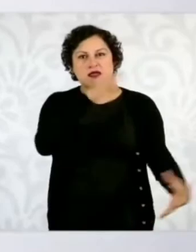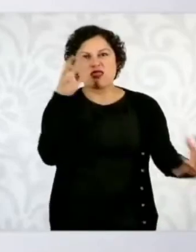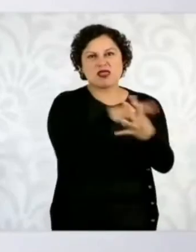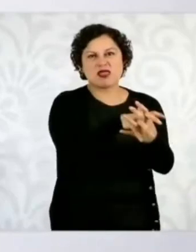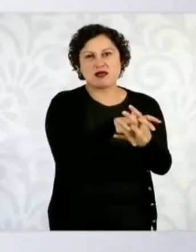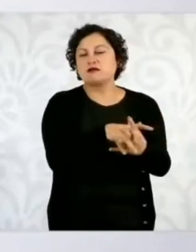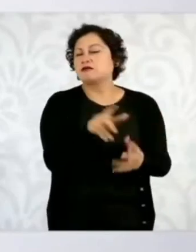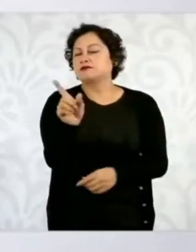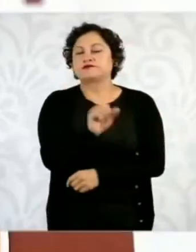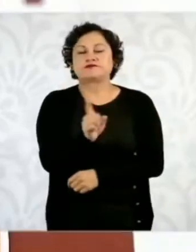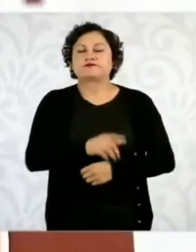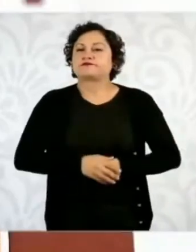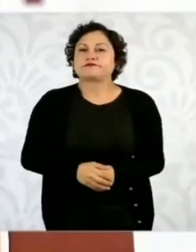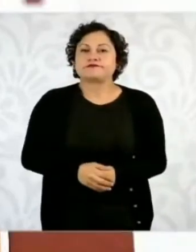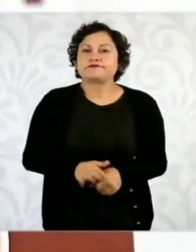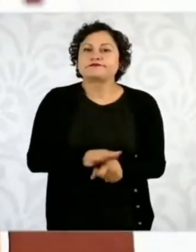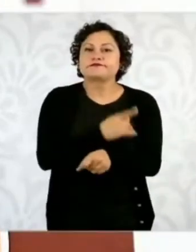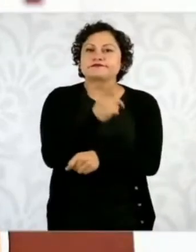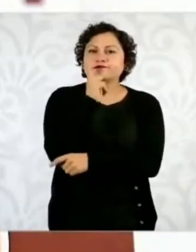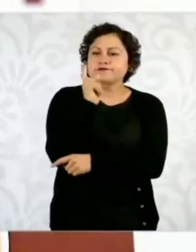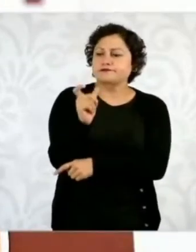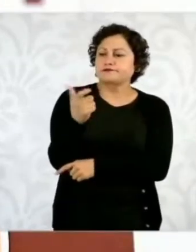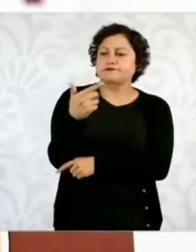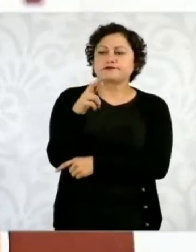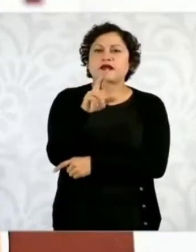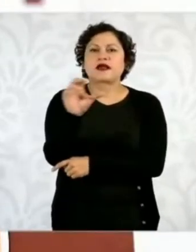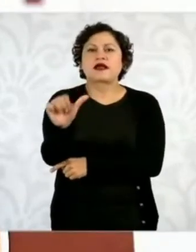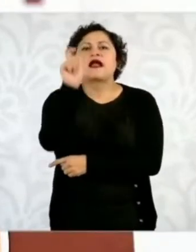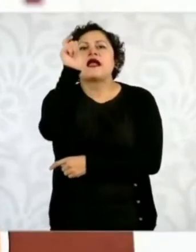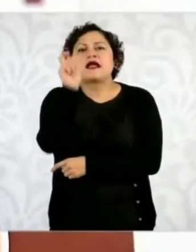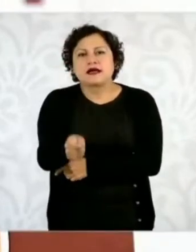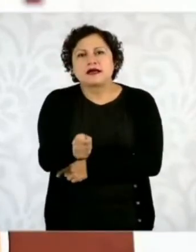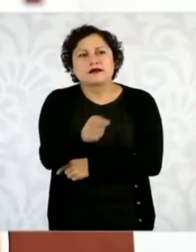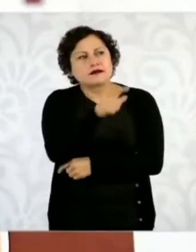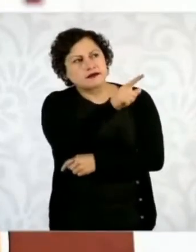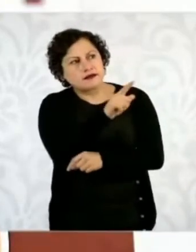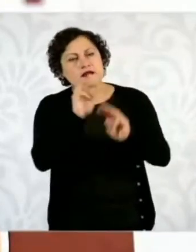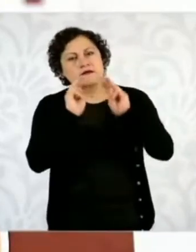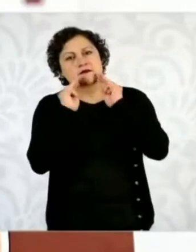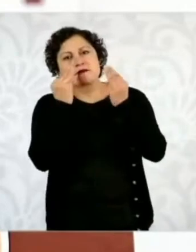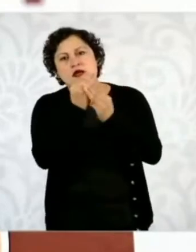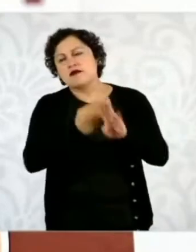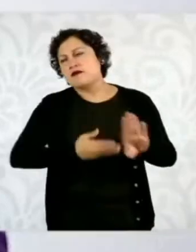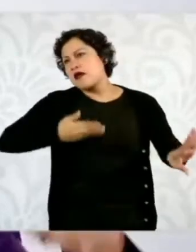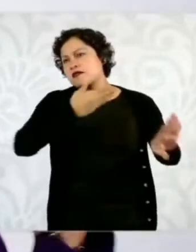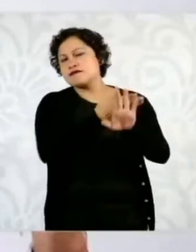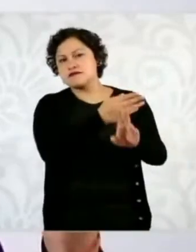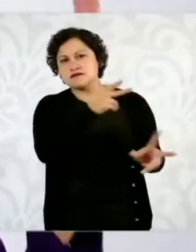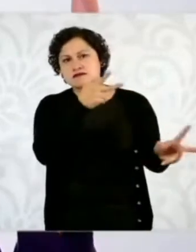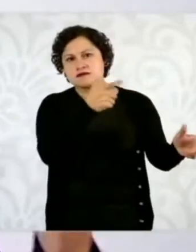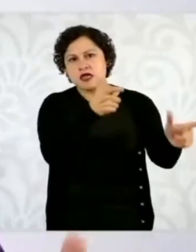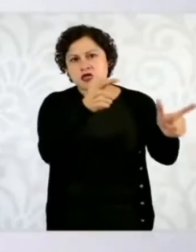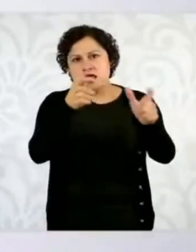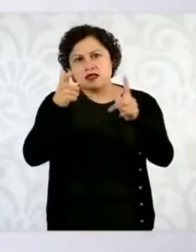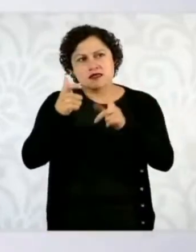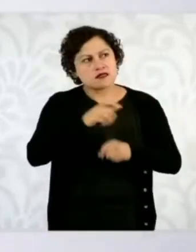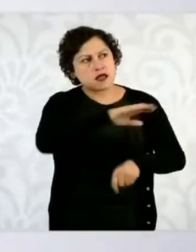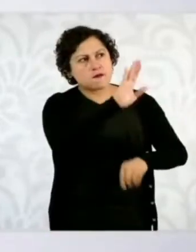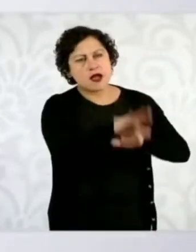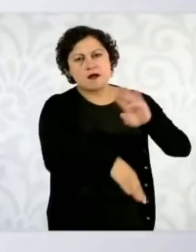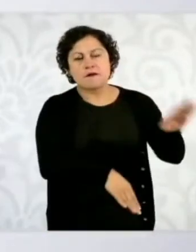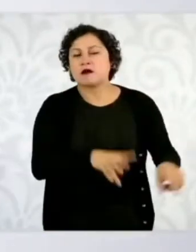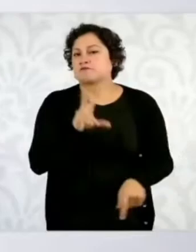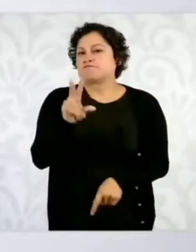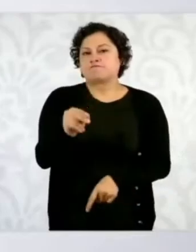permiso para matar, eso no, no vamos a regresar a eso. Para todos aquellos que hablan de Estado de